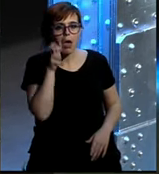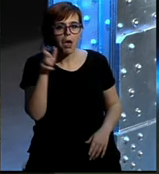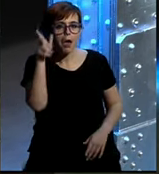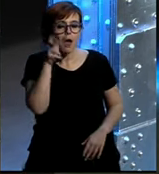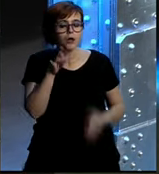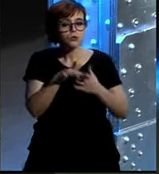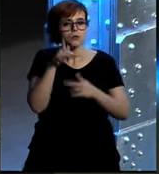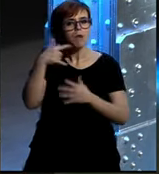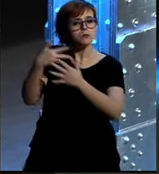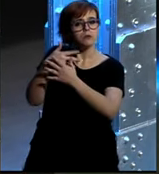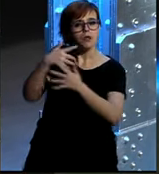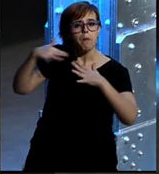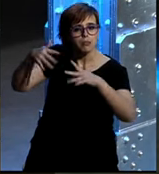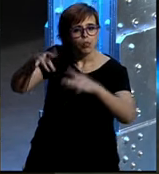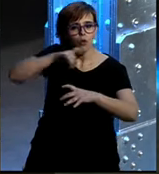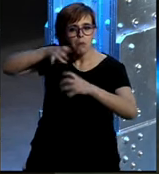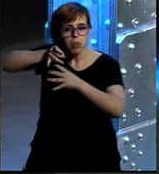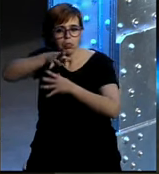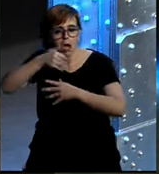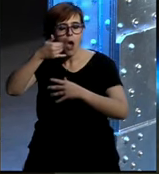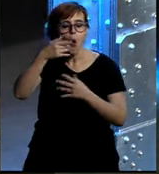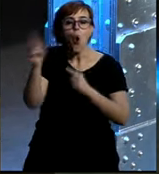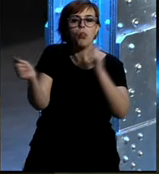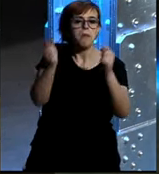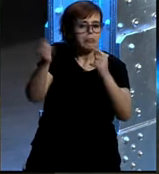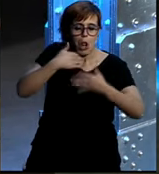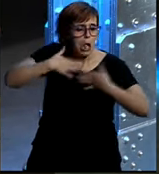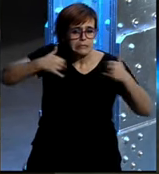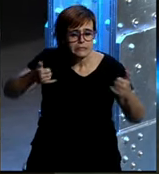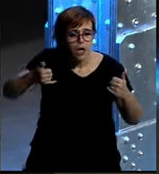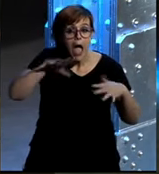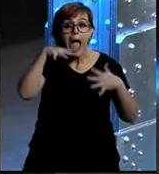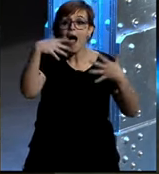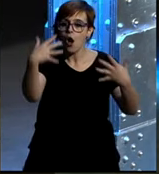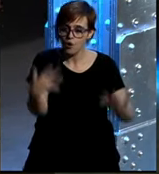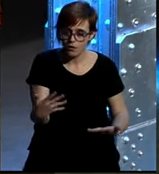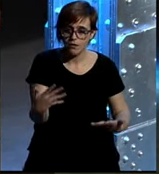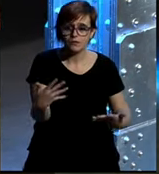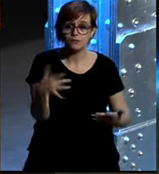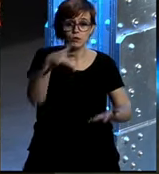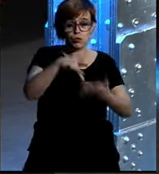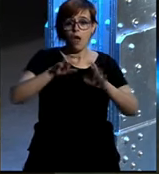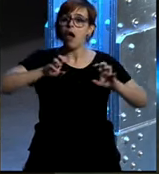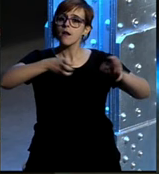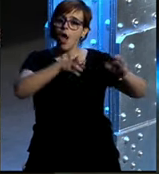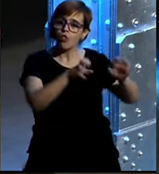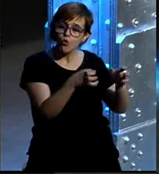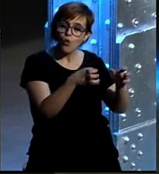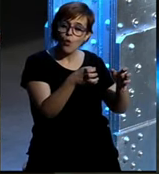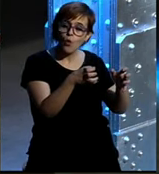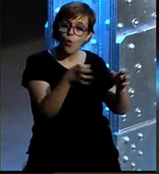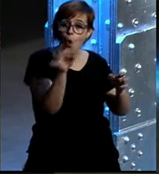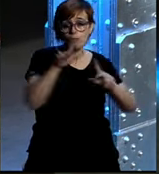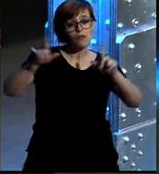escuchabais la narración del partido o del debate o de lo que fuera ahora sigue embargo tanto en la radio como